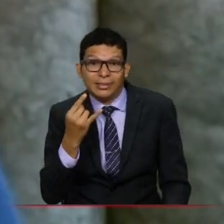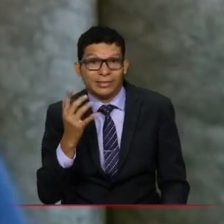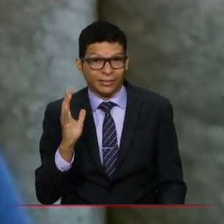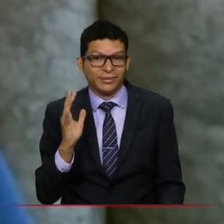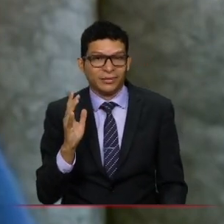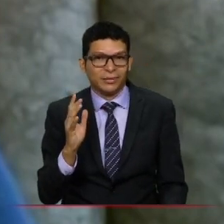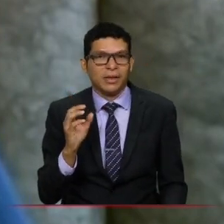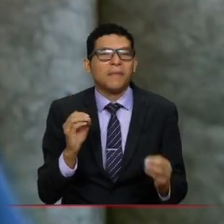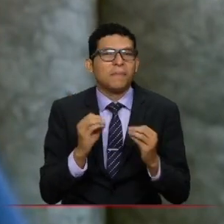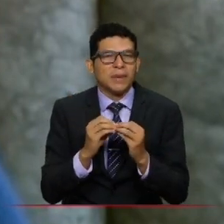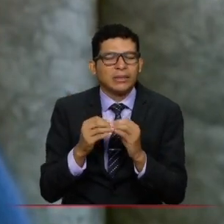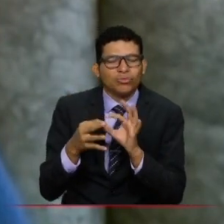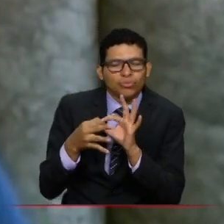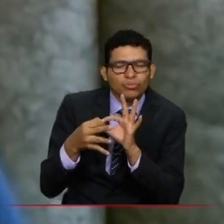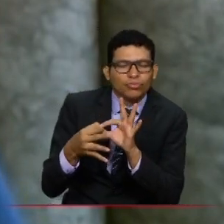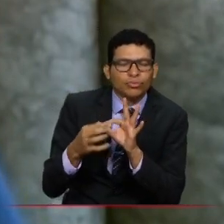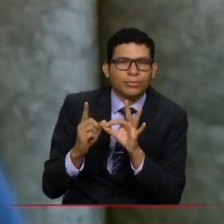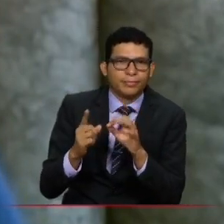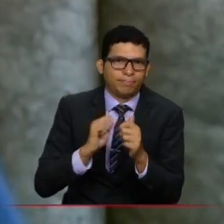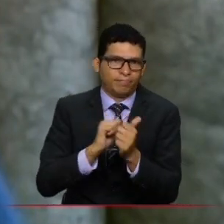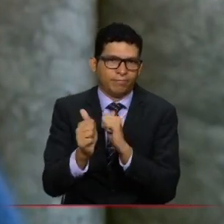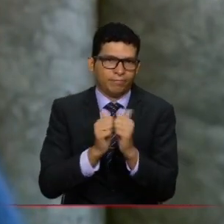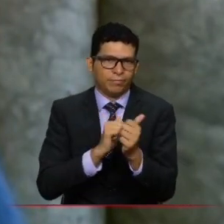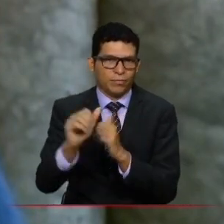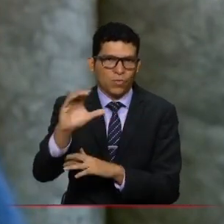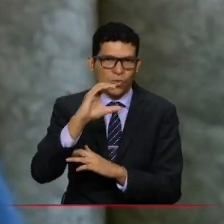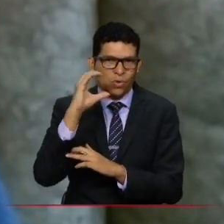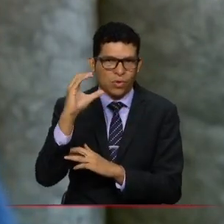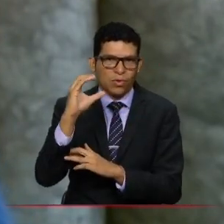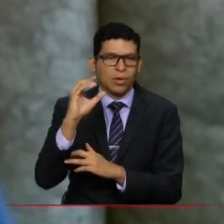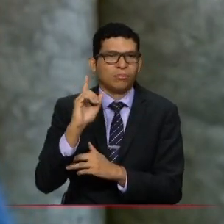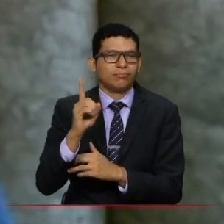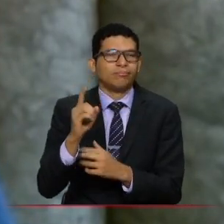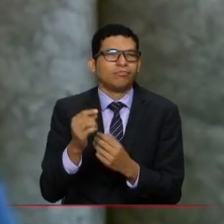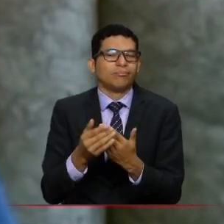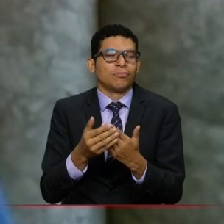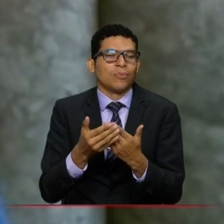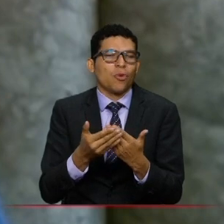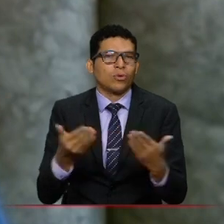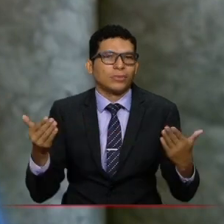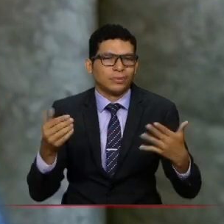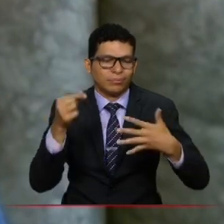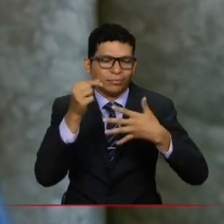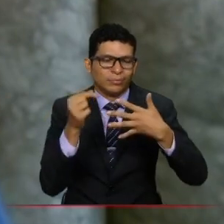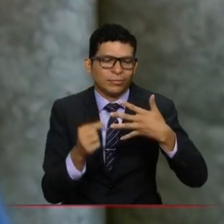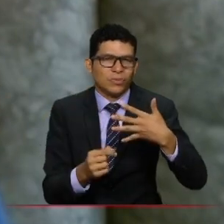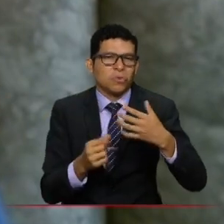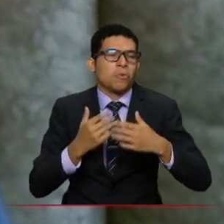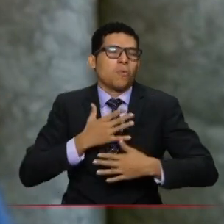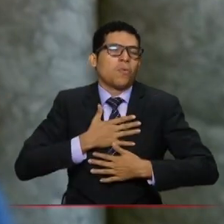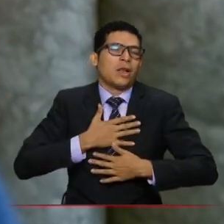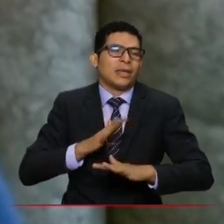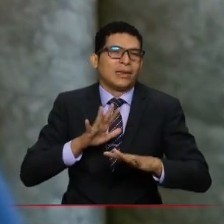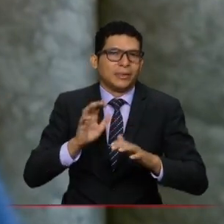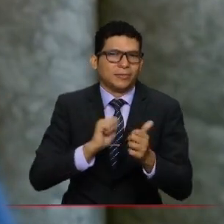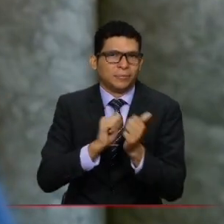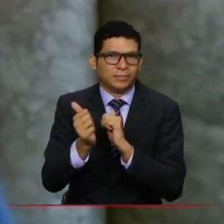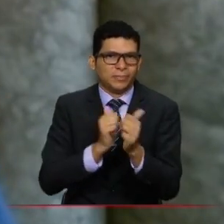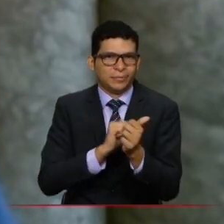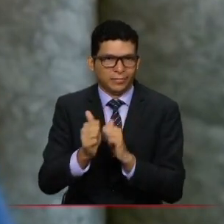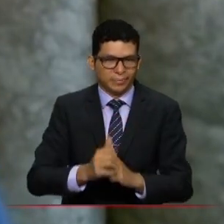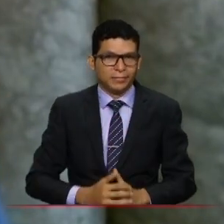demasiada conexión con los deportes en Colombia, con los eventos que suceden en cualquier sectamen deportivo.